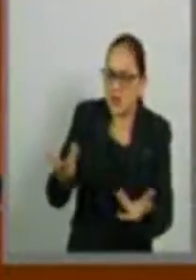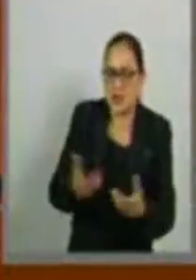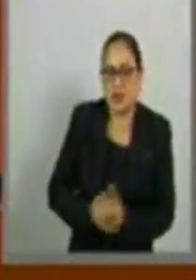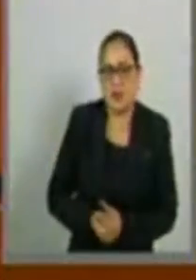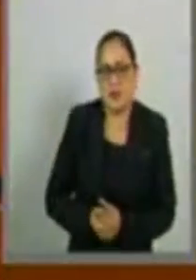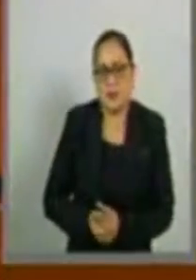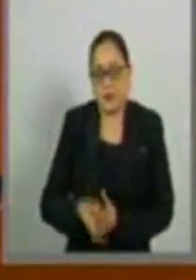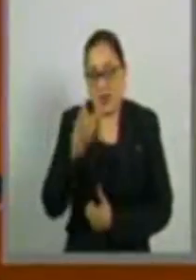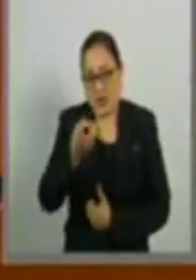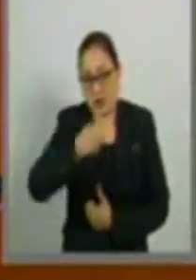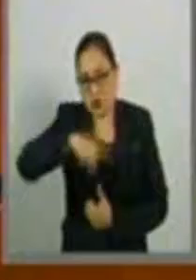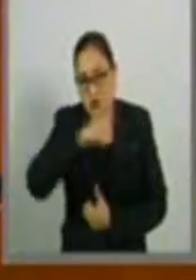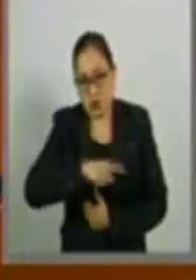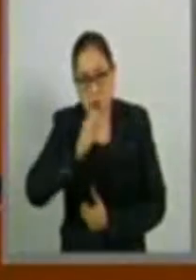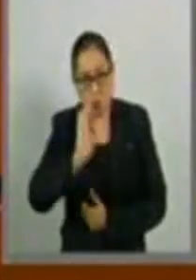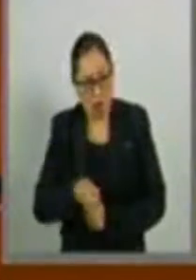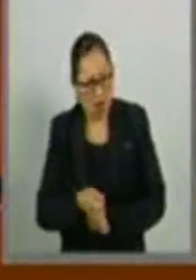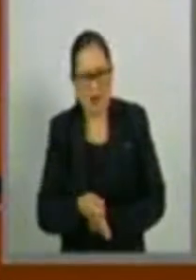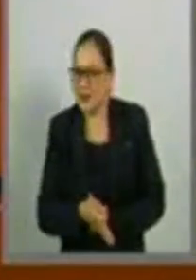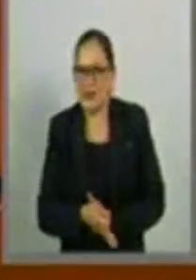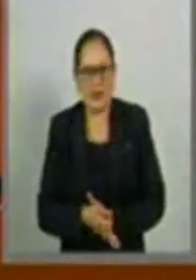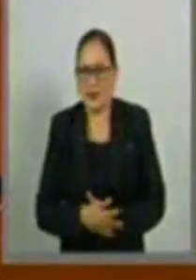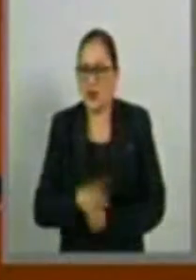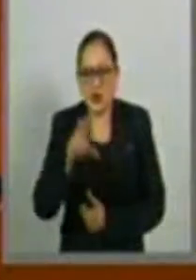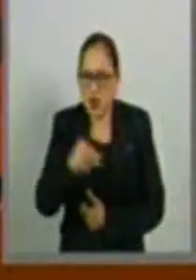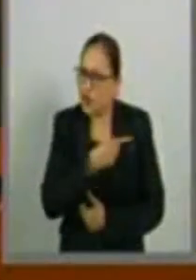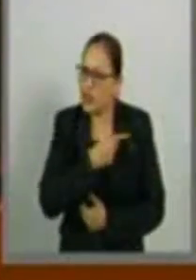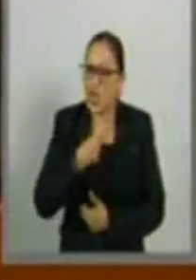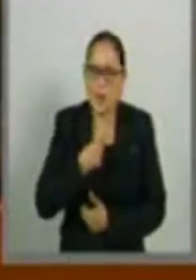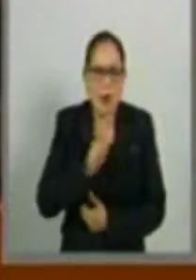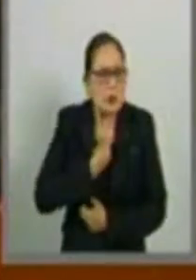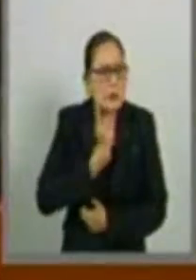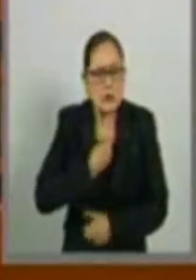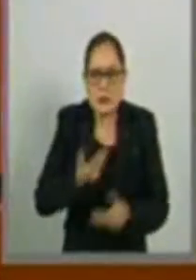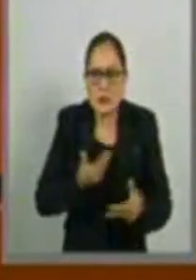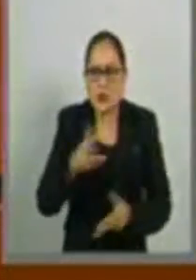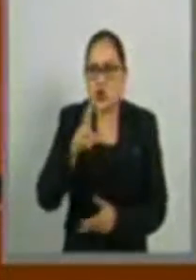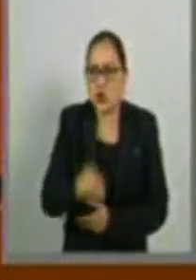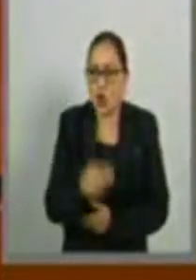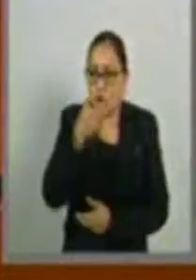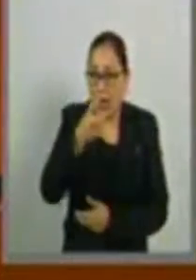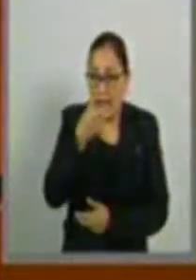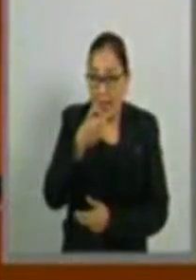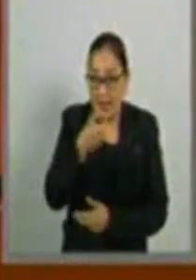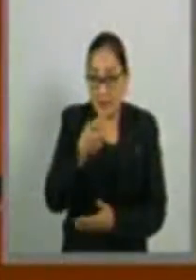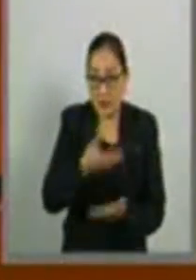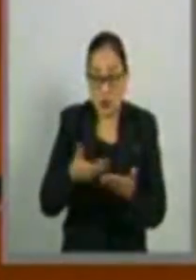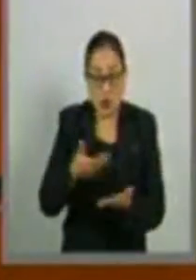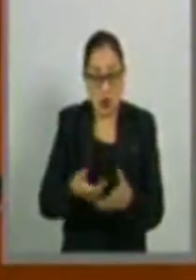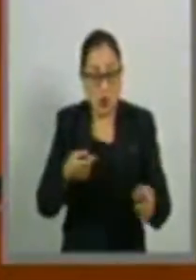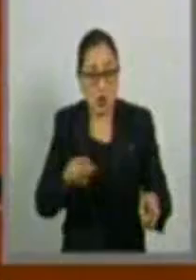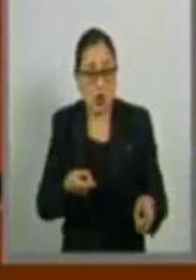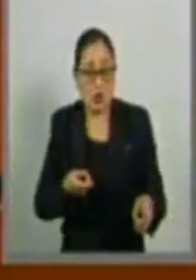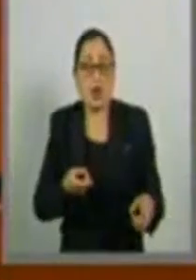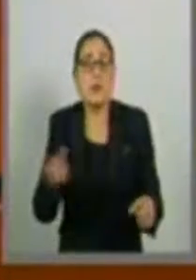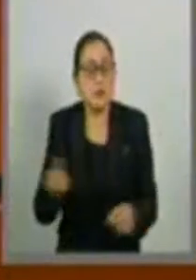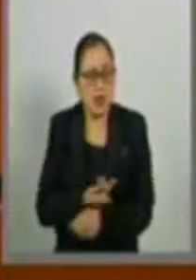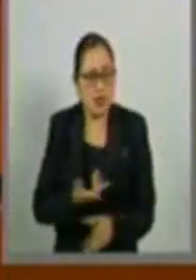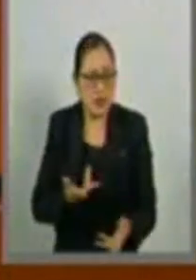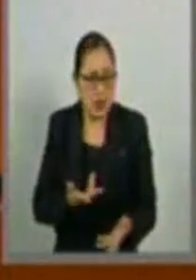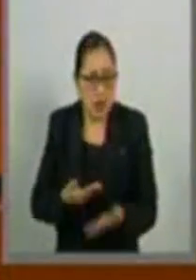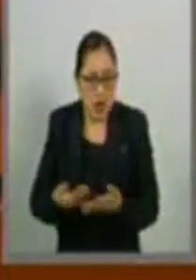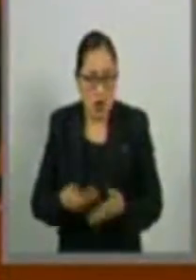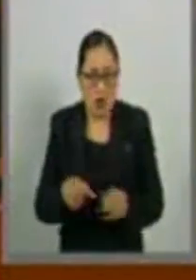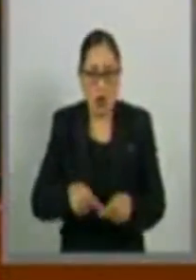no lo podemos tolerar no podemos, insisto, dejar que eventos como este pasen y que de